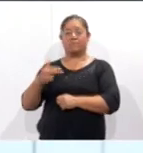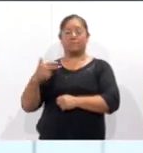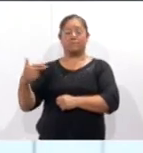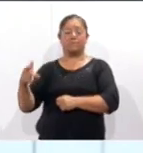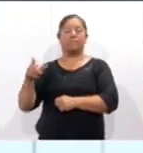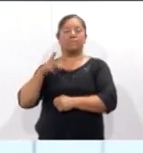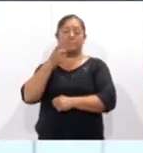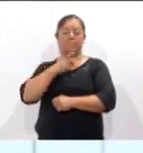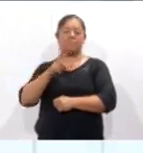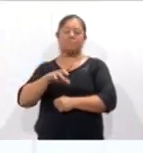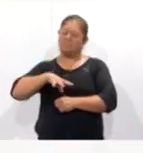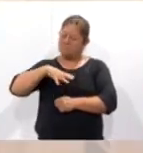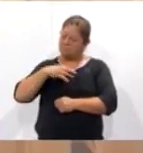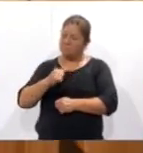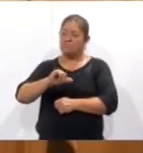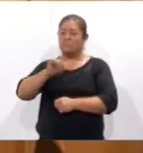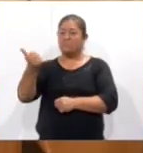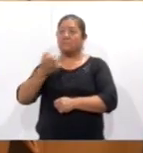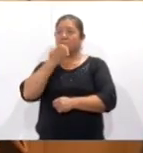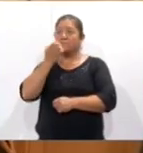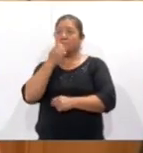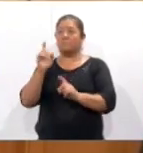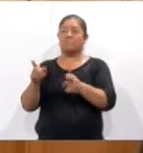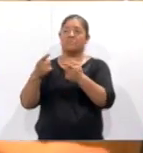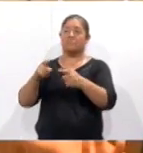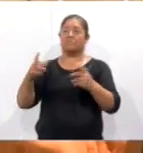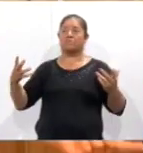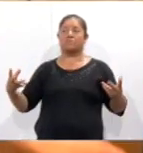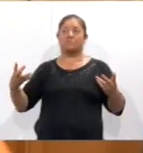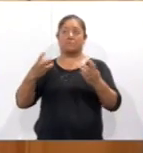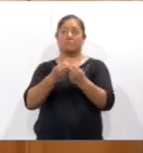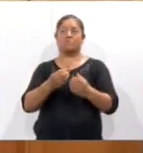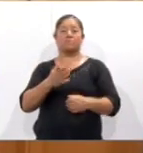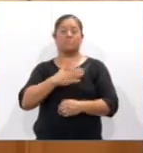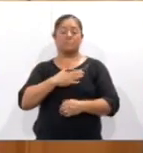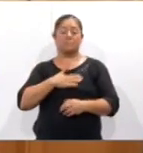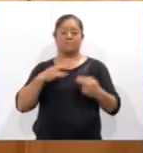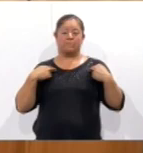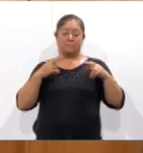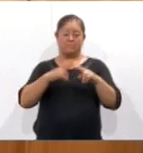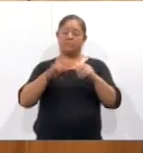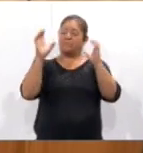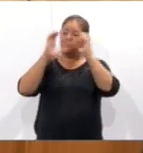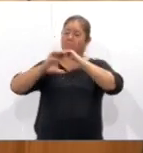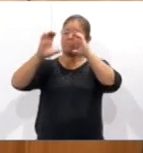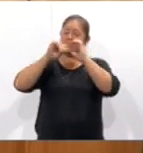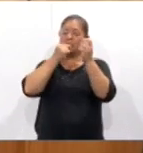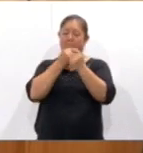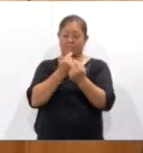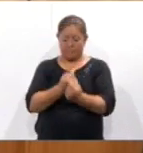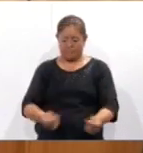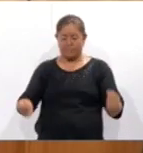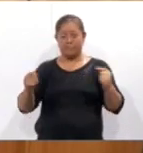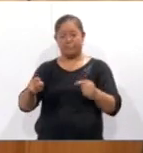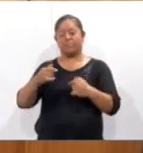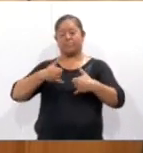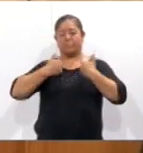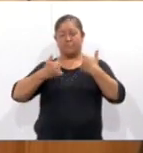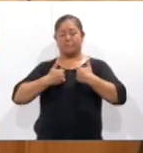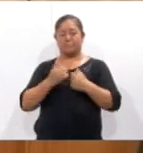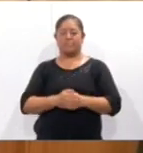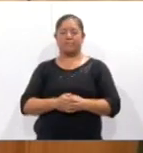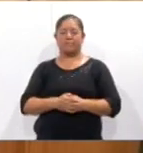con otras escuelas de música. Para mí, sobre todo, como maestra de coros infantiles y juveniles, expandir este